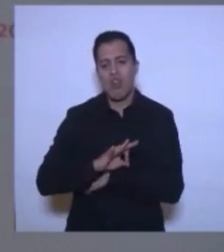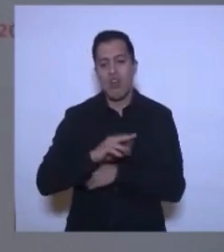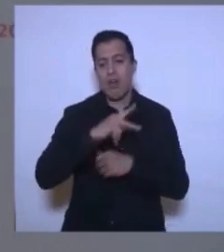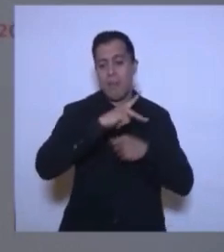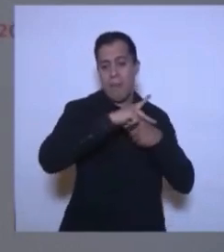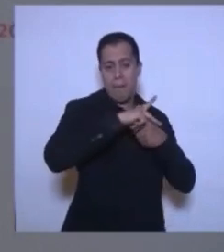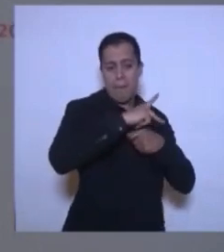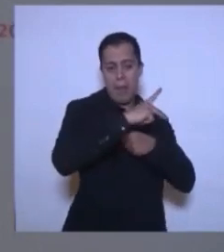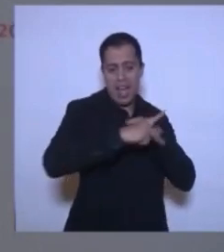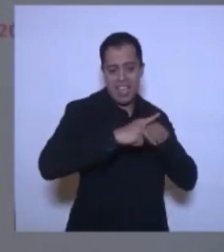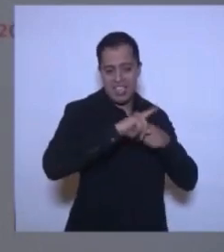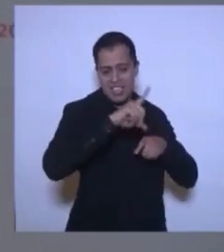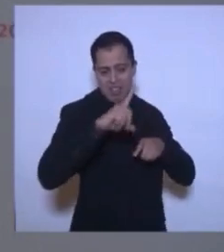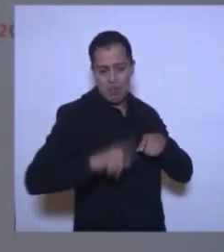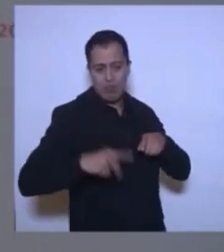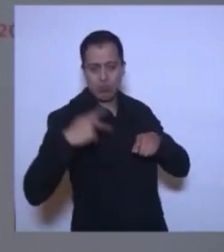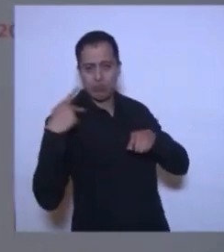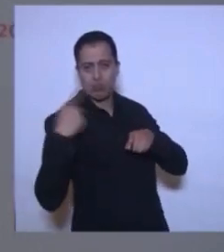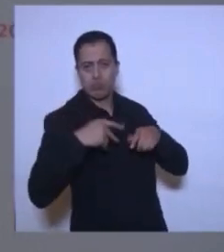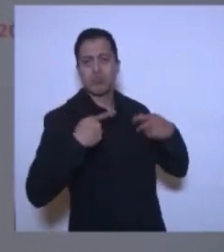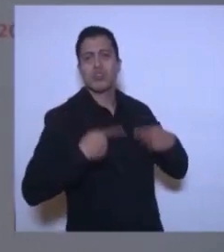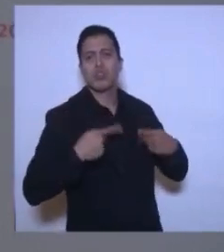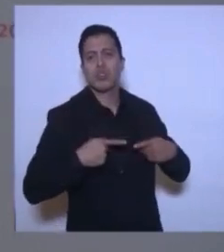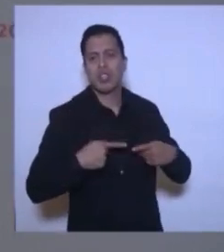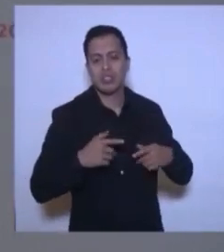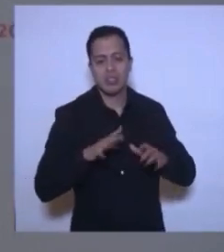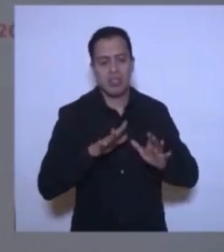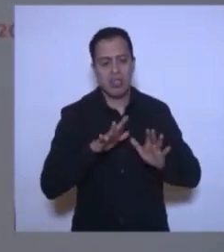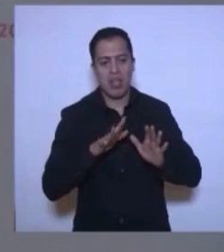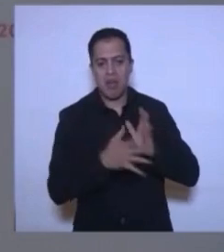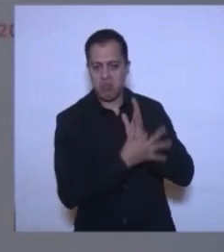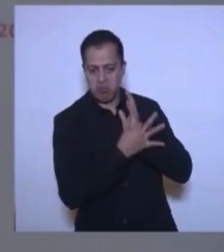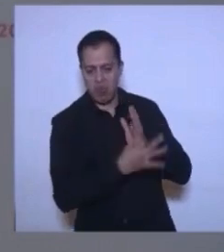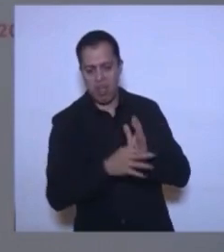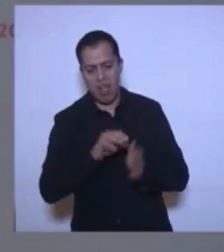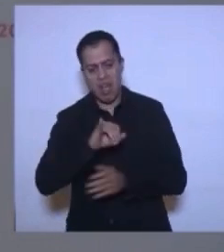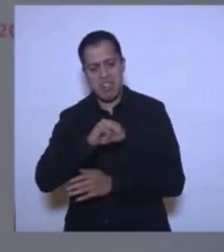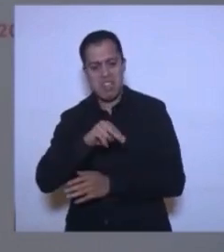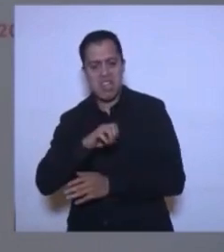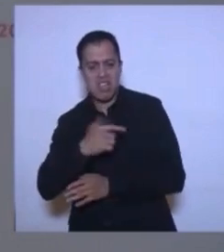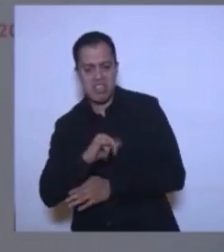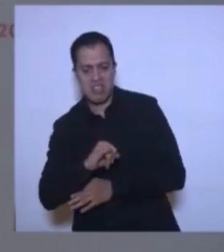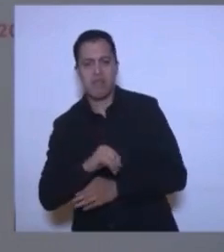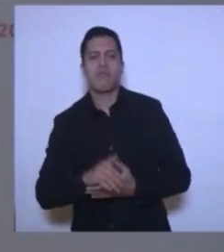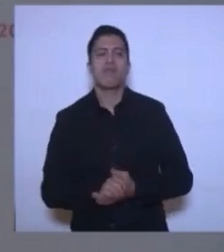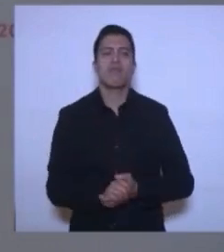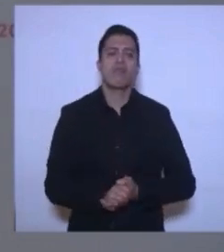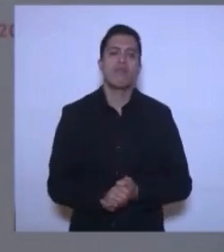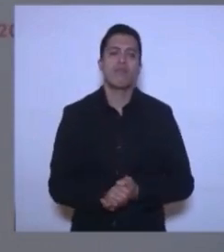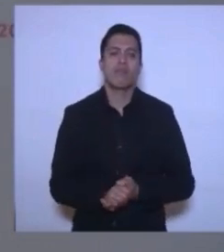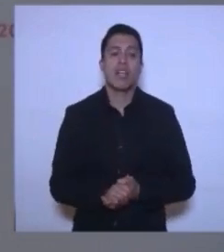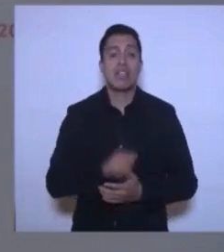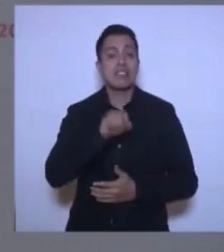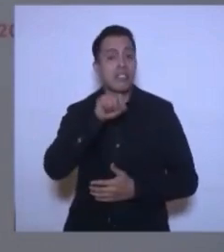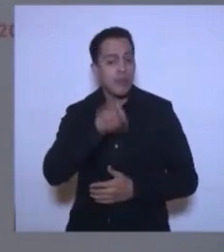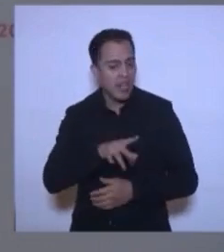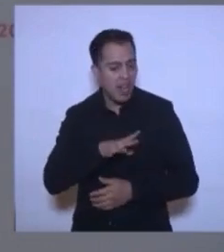con el último censo de población y vivienda. Asimismo, albergan a 77